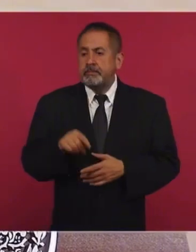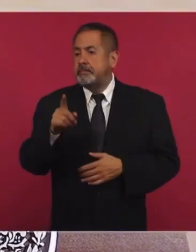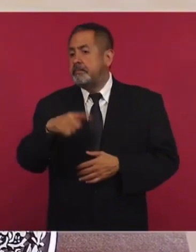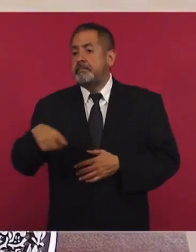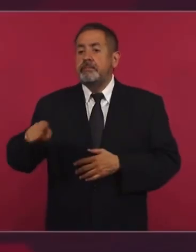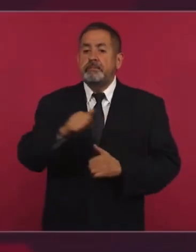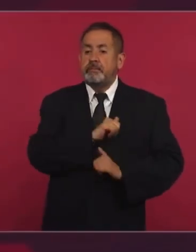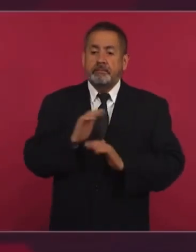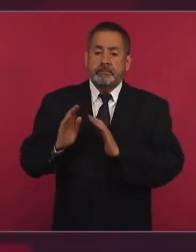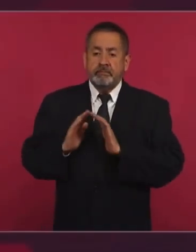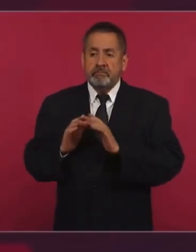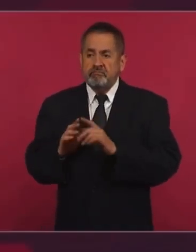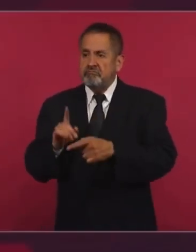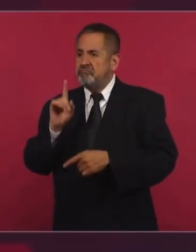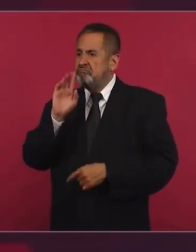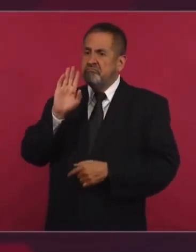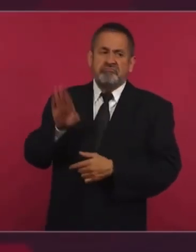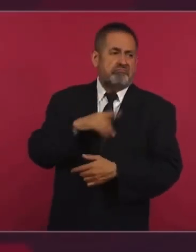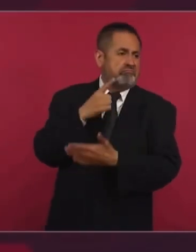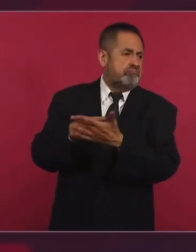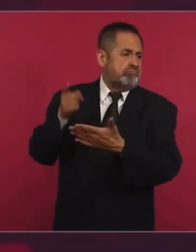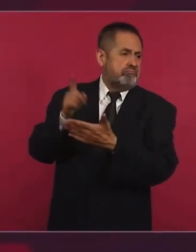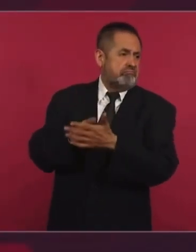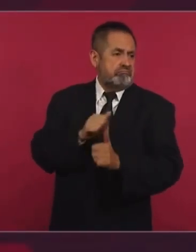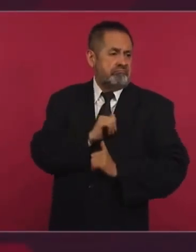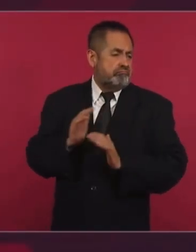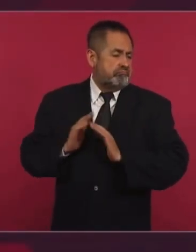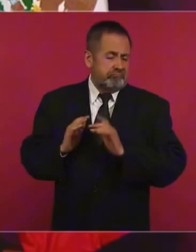como el Ejército